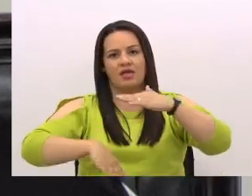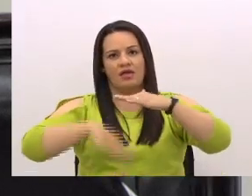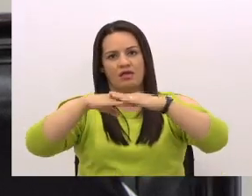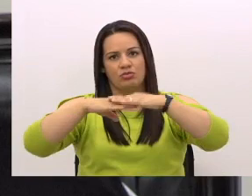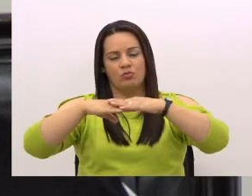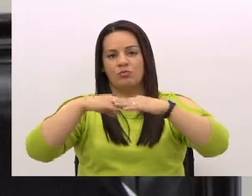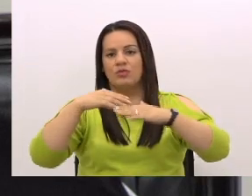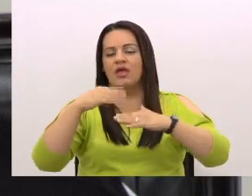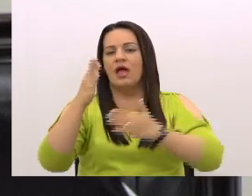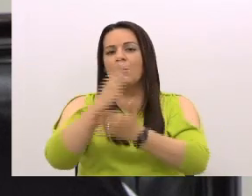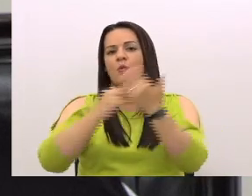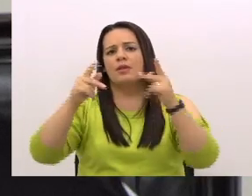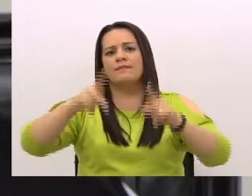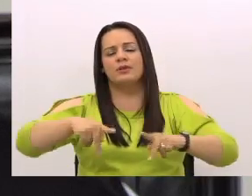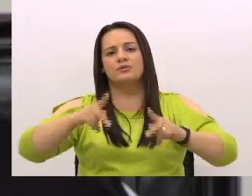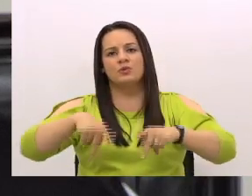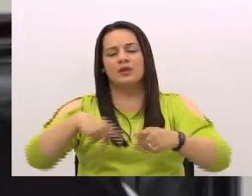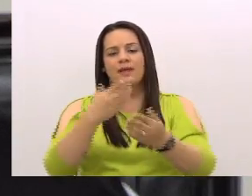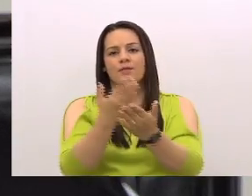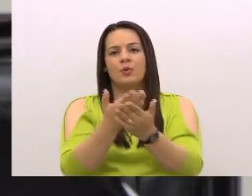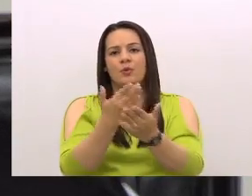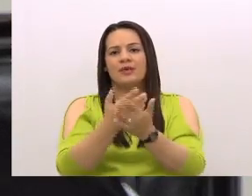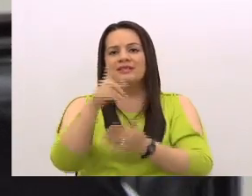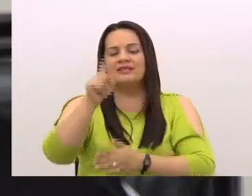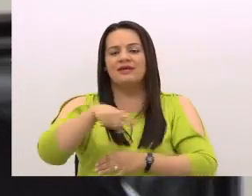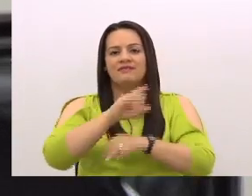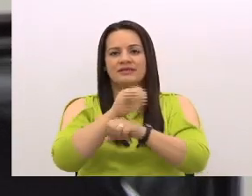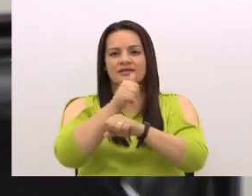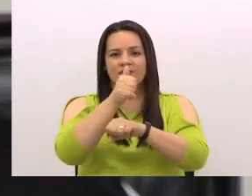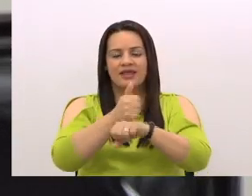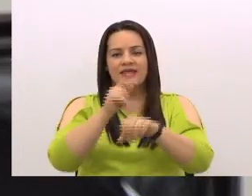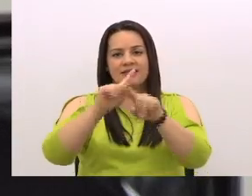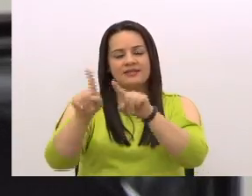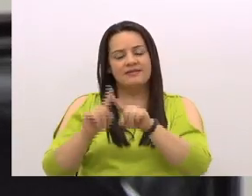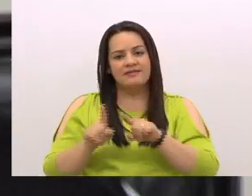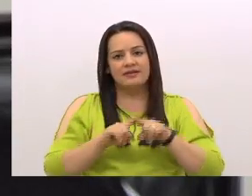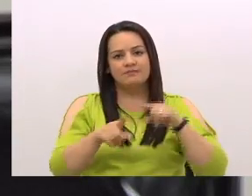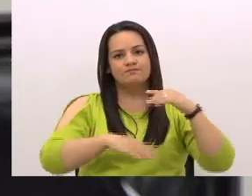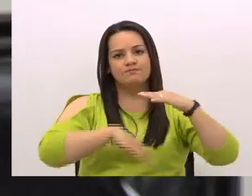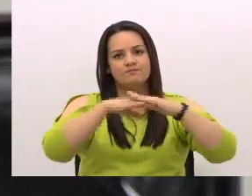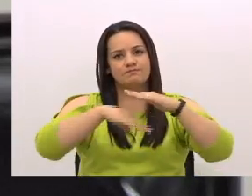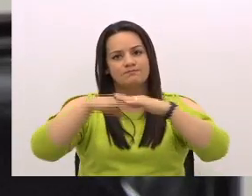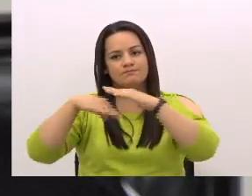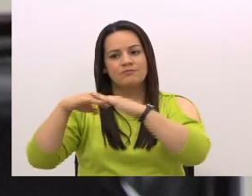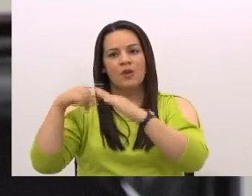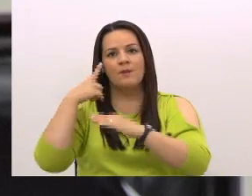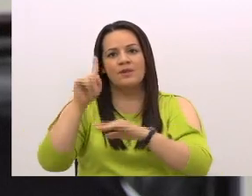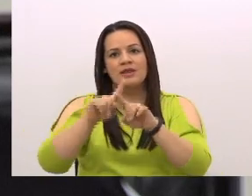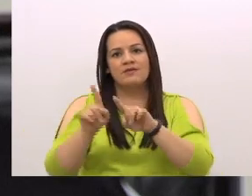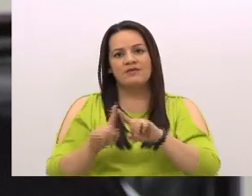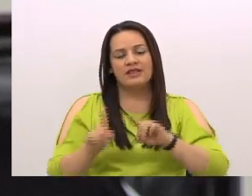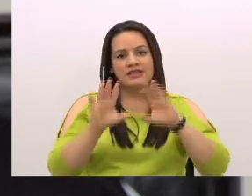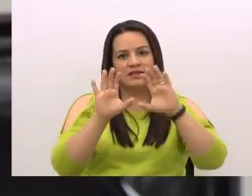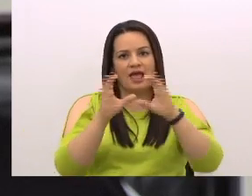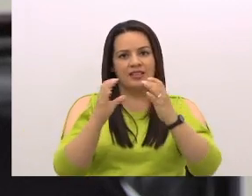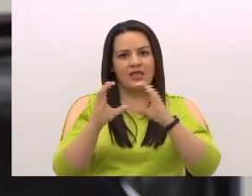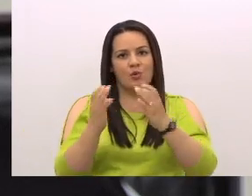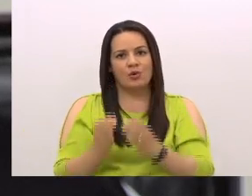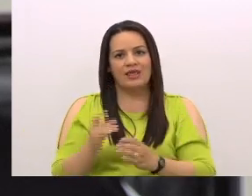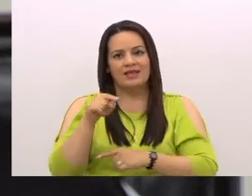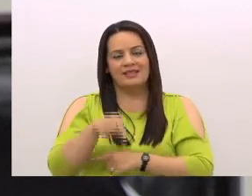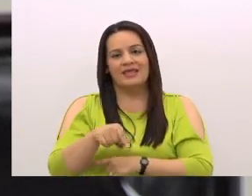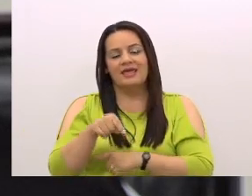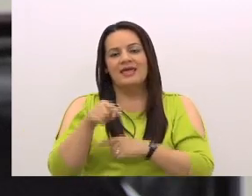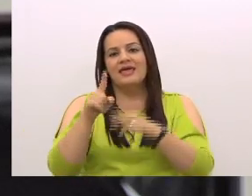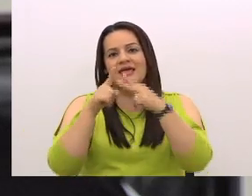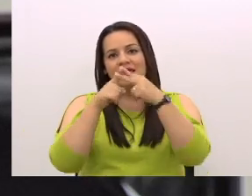personas han propuesto que se deberían establecer diferentes topes para diferentes categorías de crédito y todas